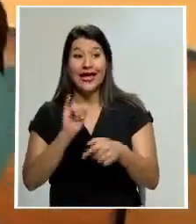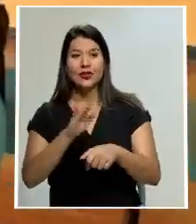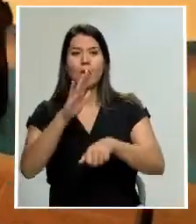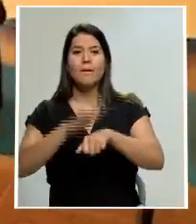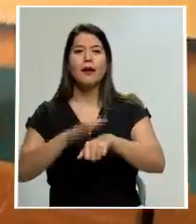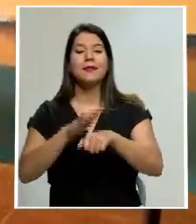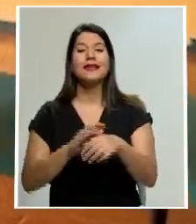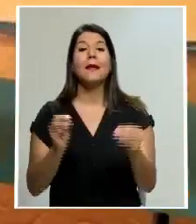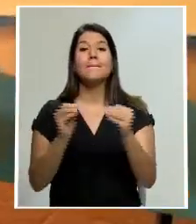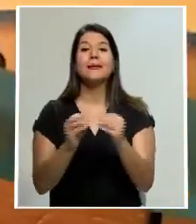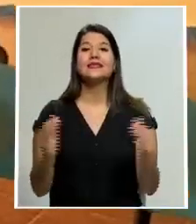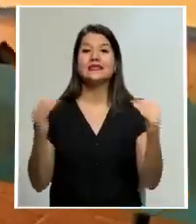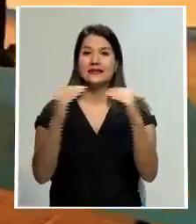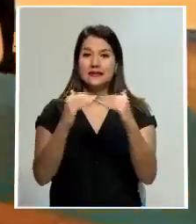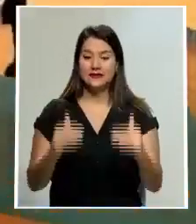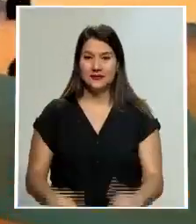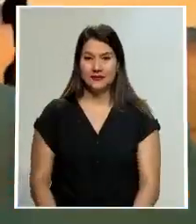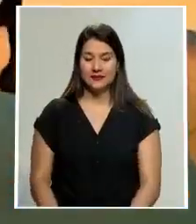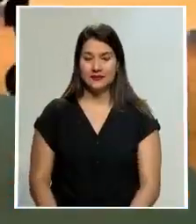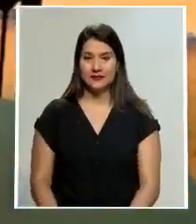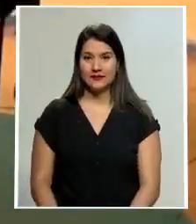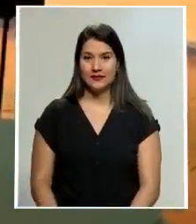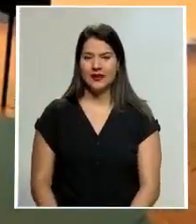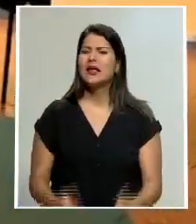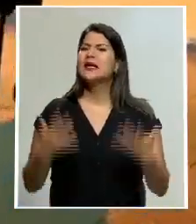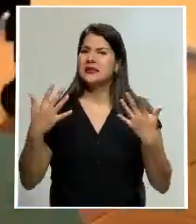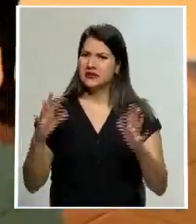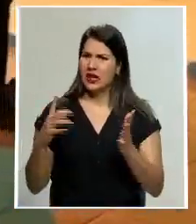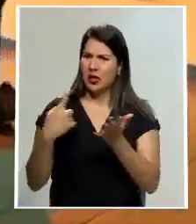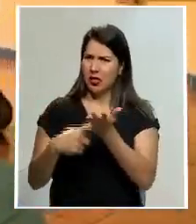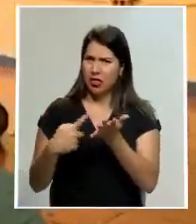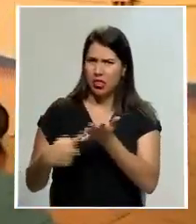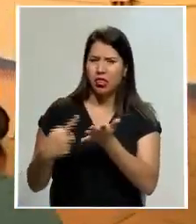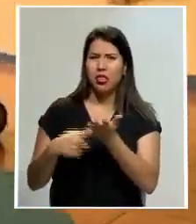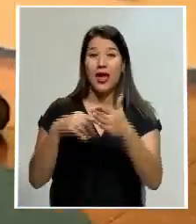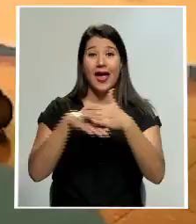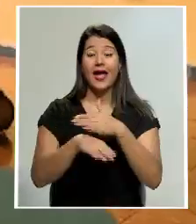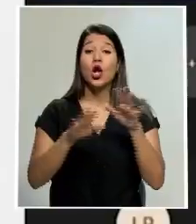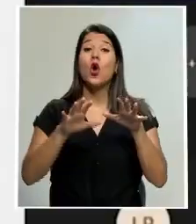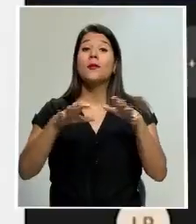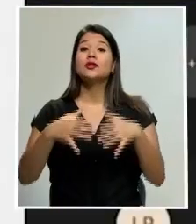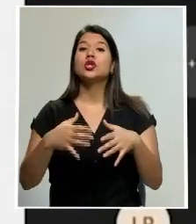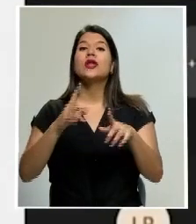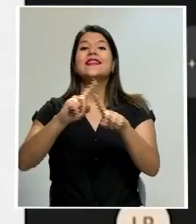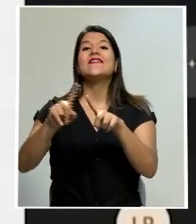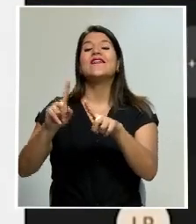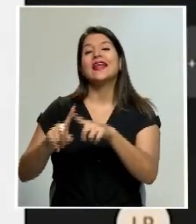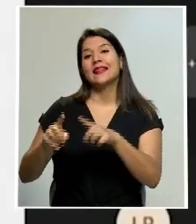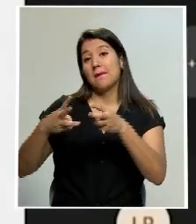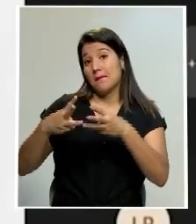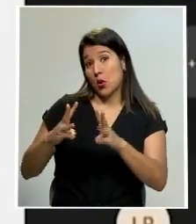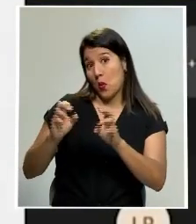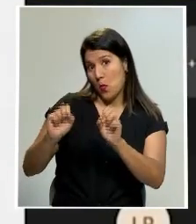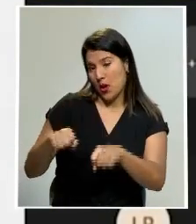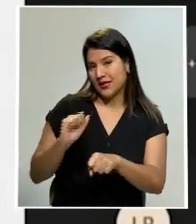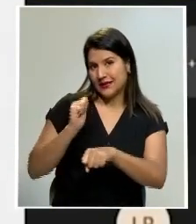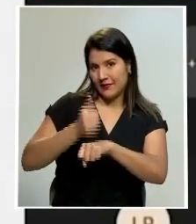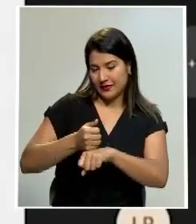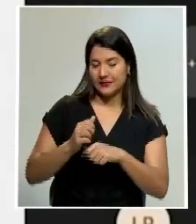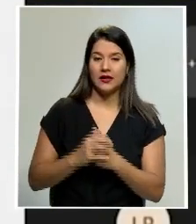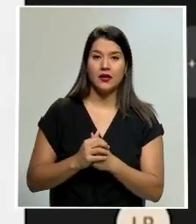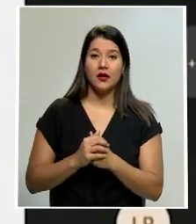equidad contributiva. Se ha discutido en comisión varias formas de cálculo, desde aplicarlo como